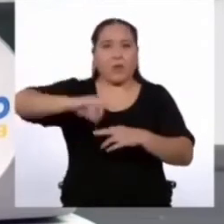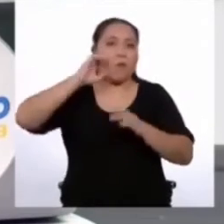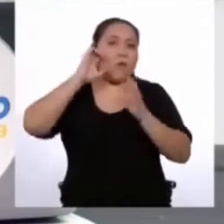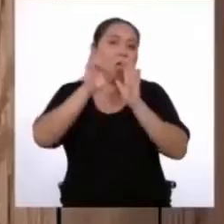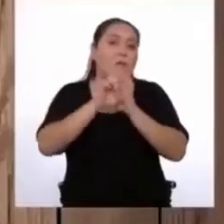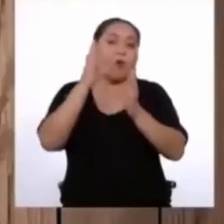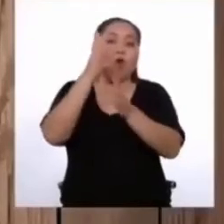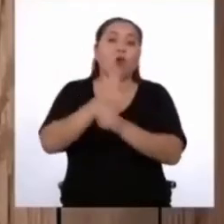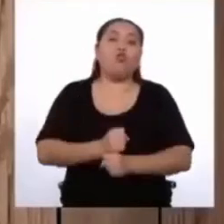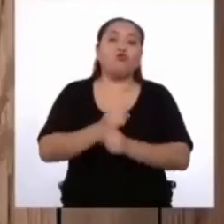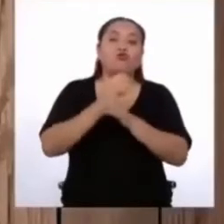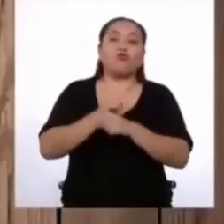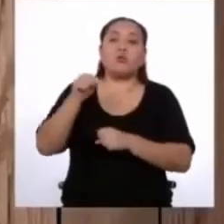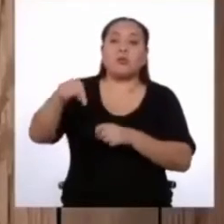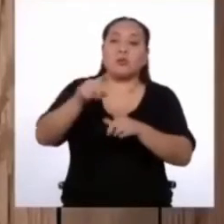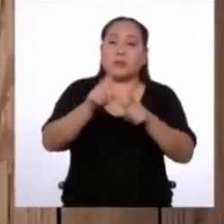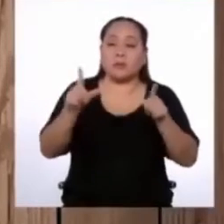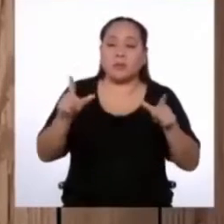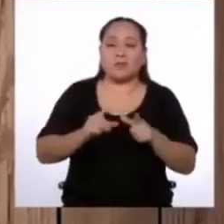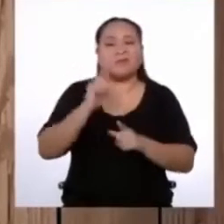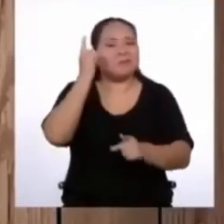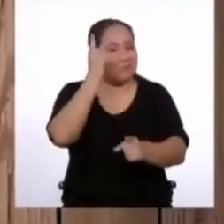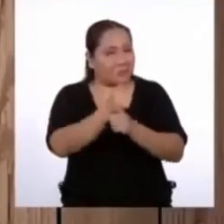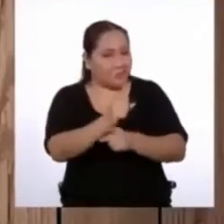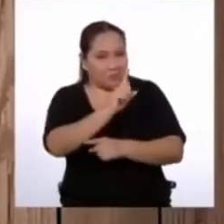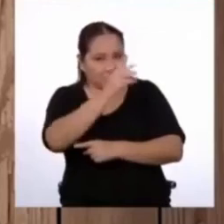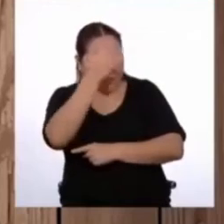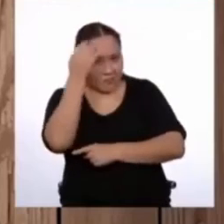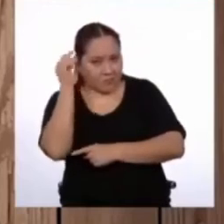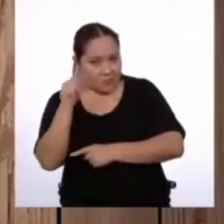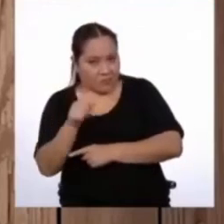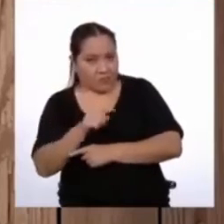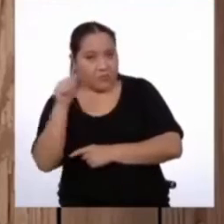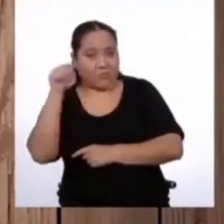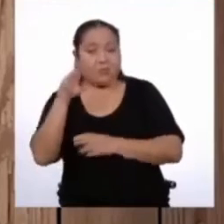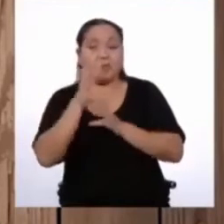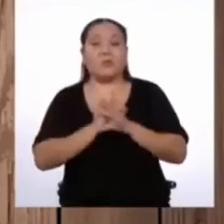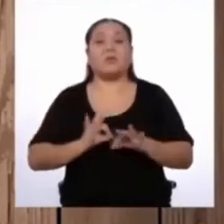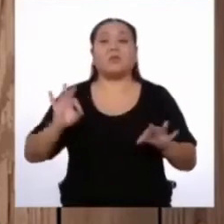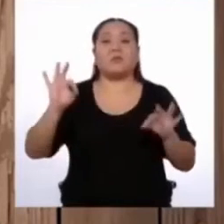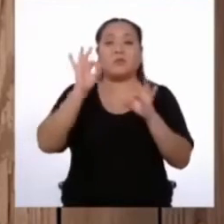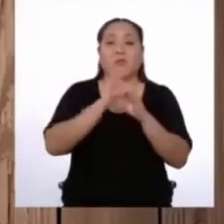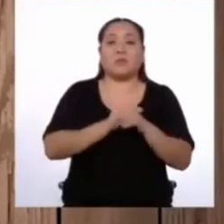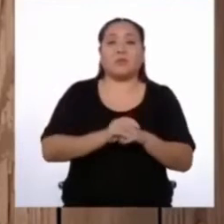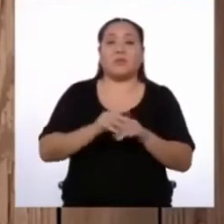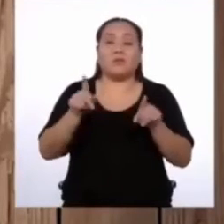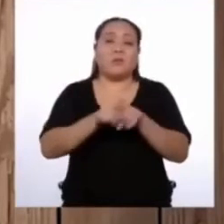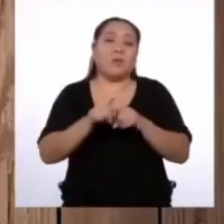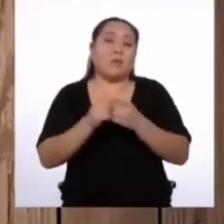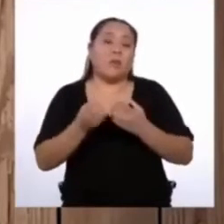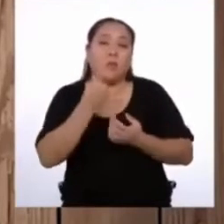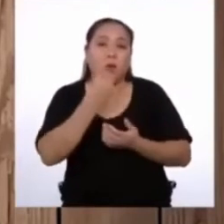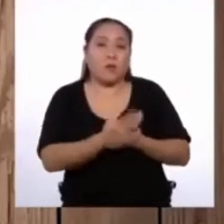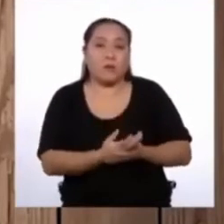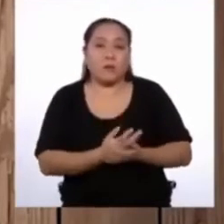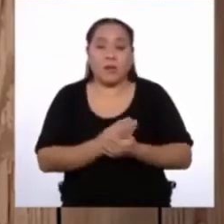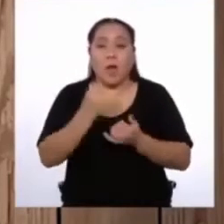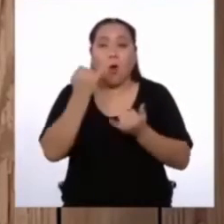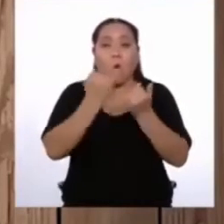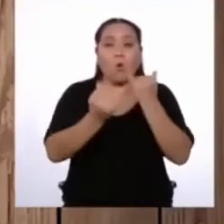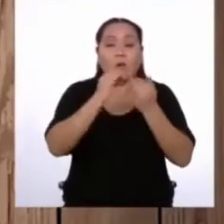costumbres del lugar. Así es. No te olvides de eso, que es bien importante. Y, bueno, la última